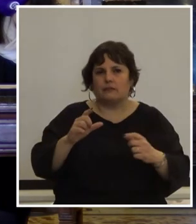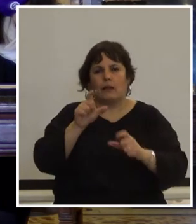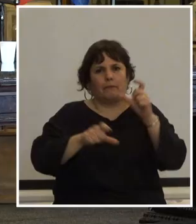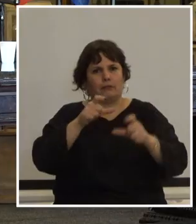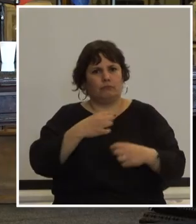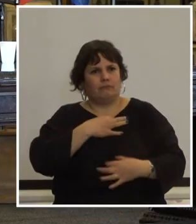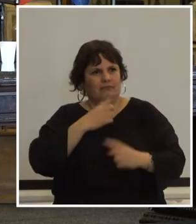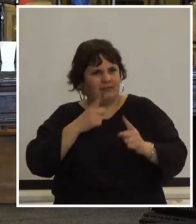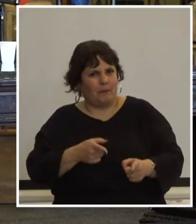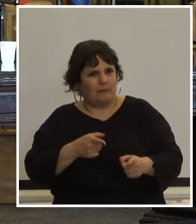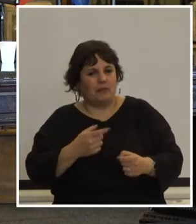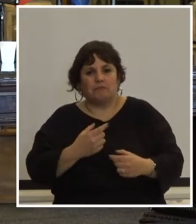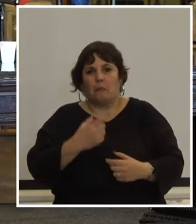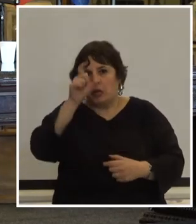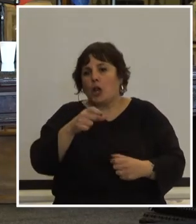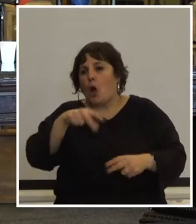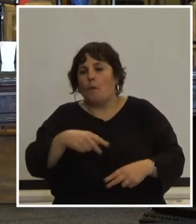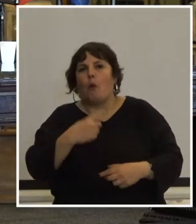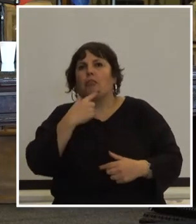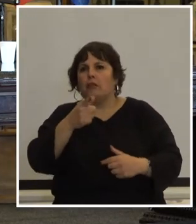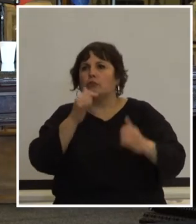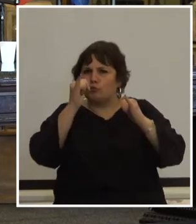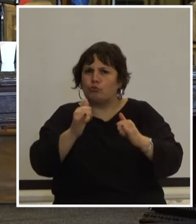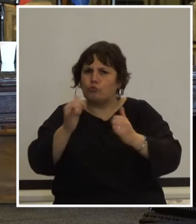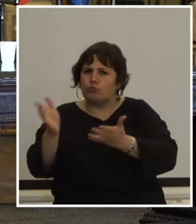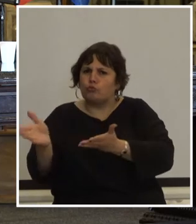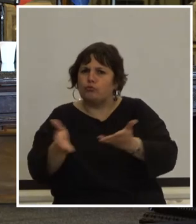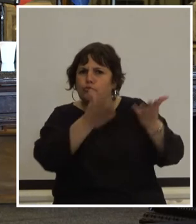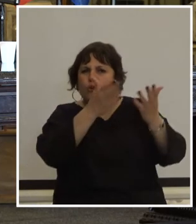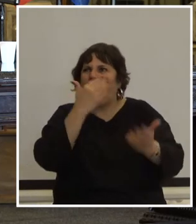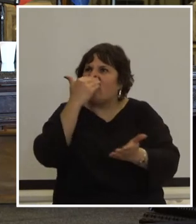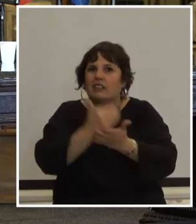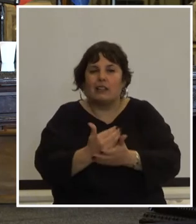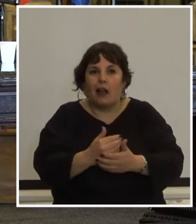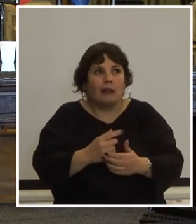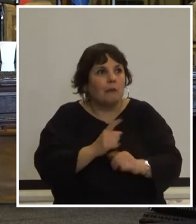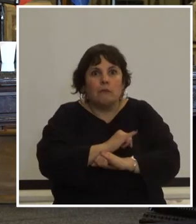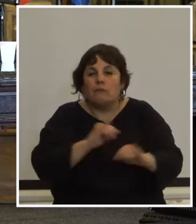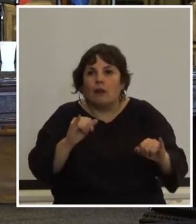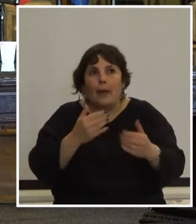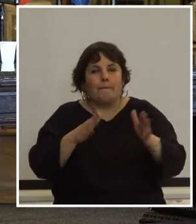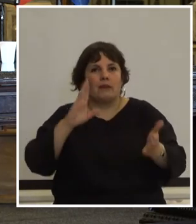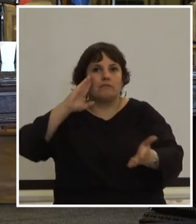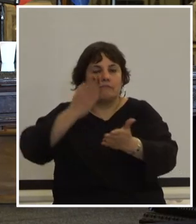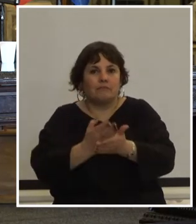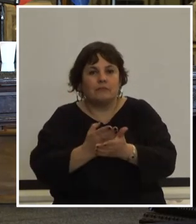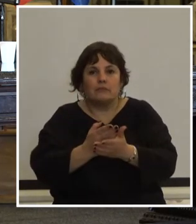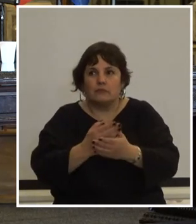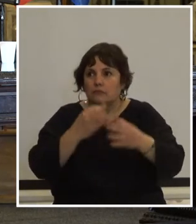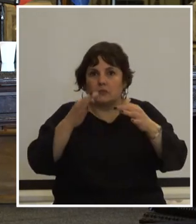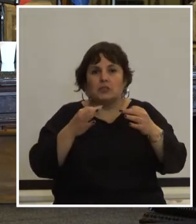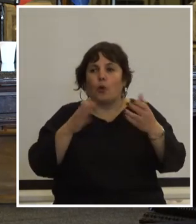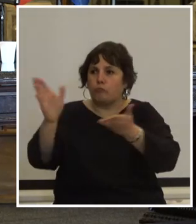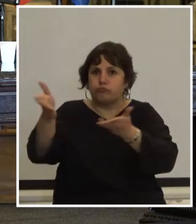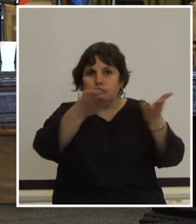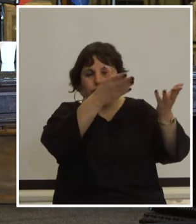también los civiles que abrieron la puerta para que definitivamente se produzca ese golpe literalmente abrieron